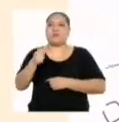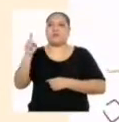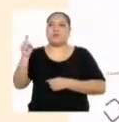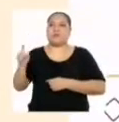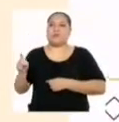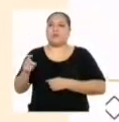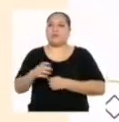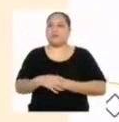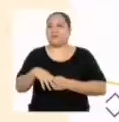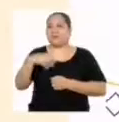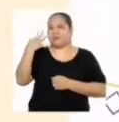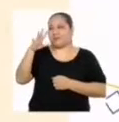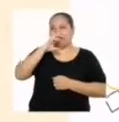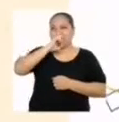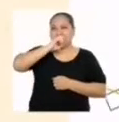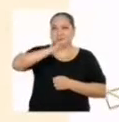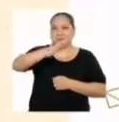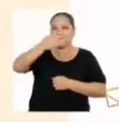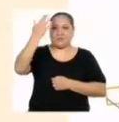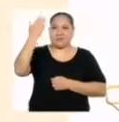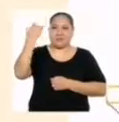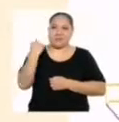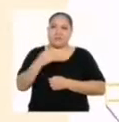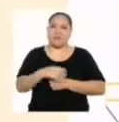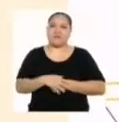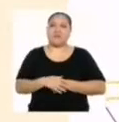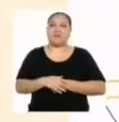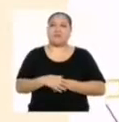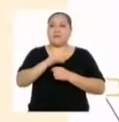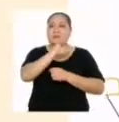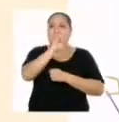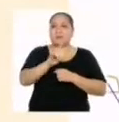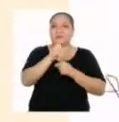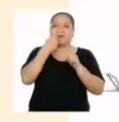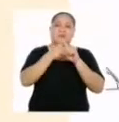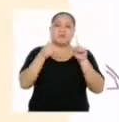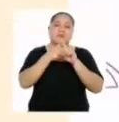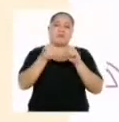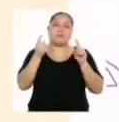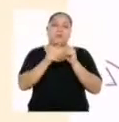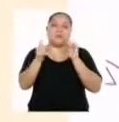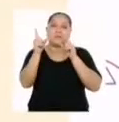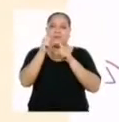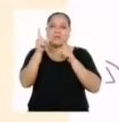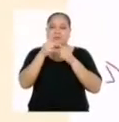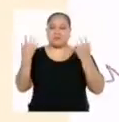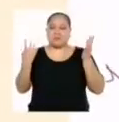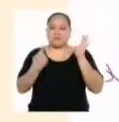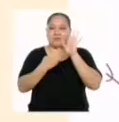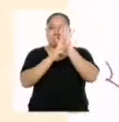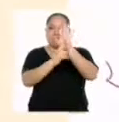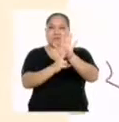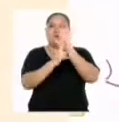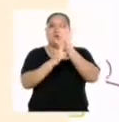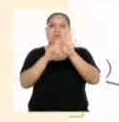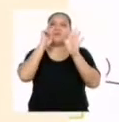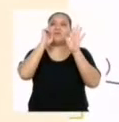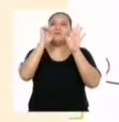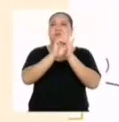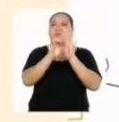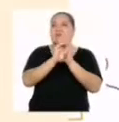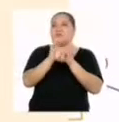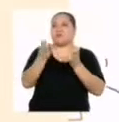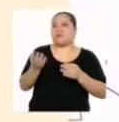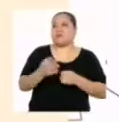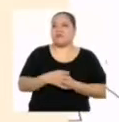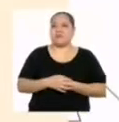Y es que, como ya hemos dicho antes, podemos usar distintas letras para representar la relación entre las magnitudes. Por ejemplo,